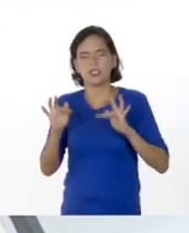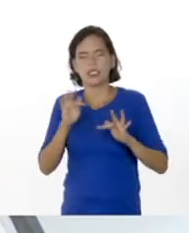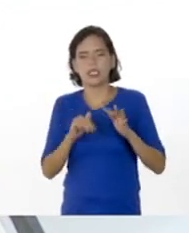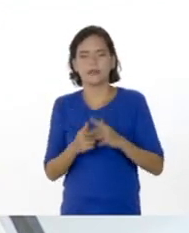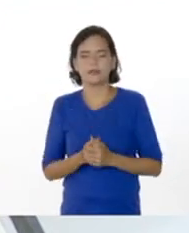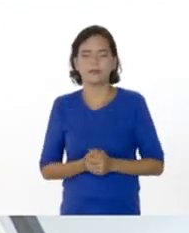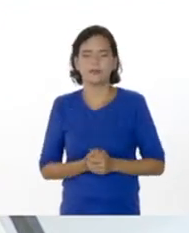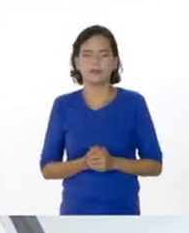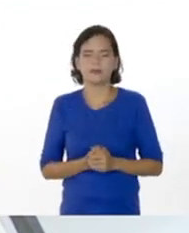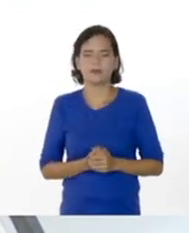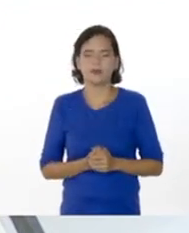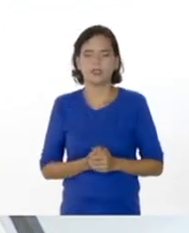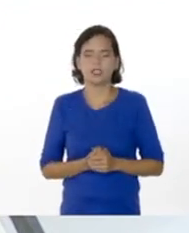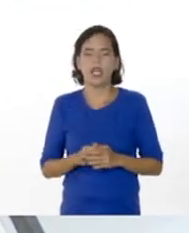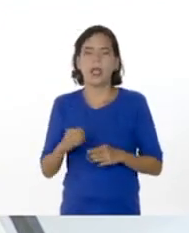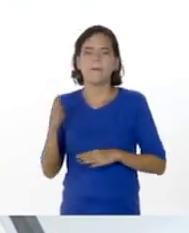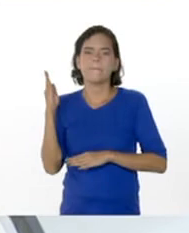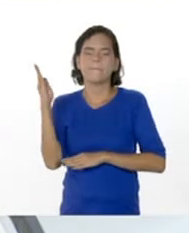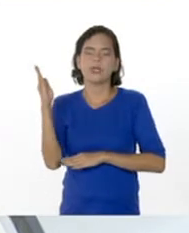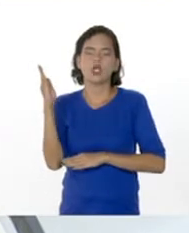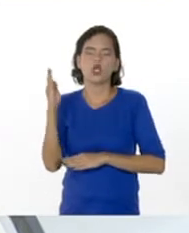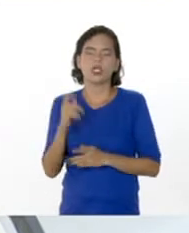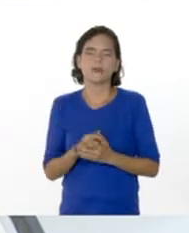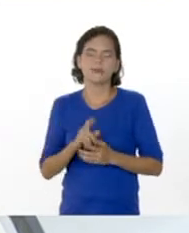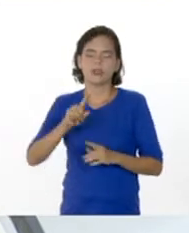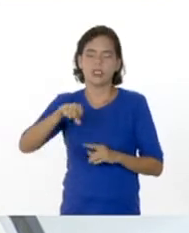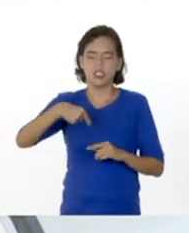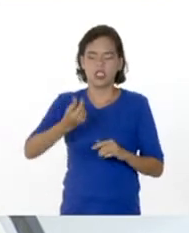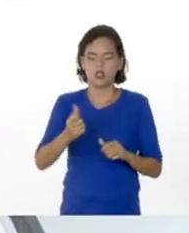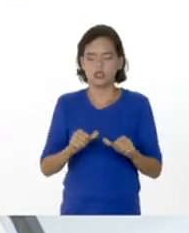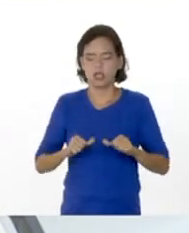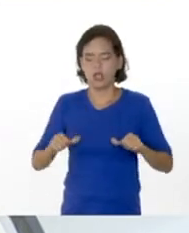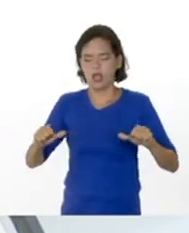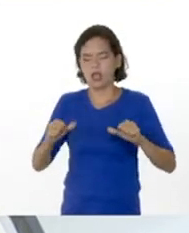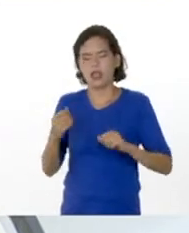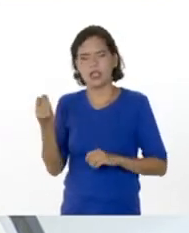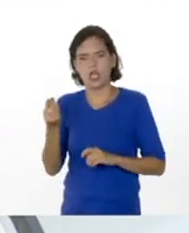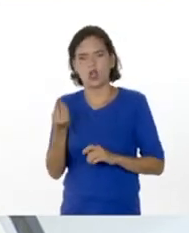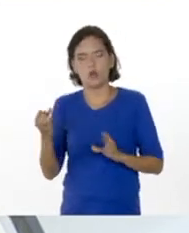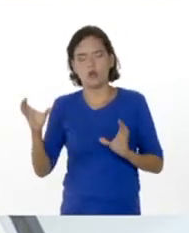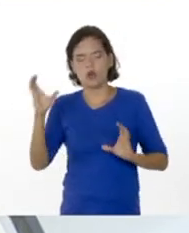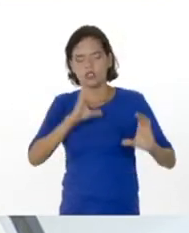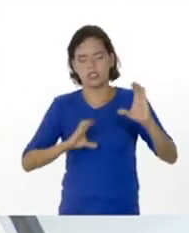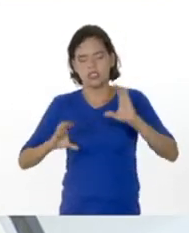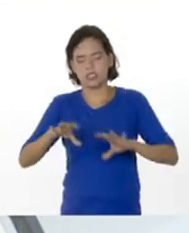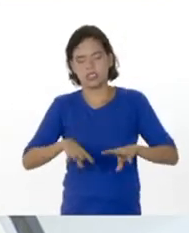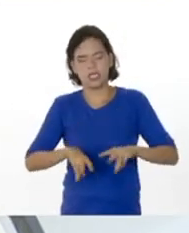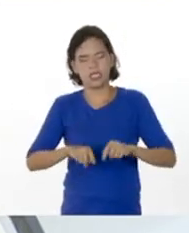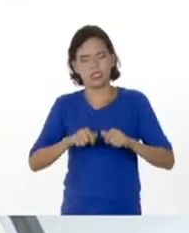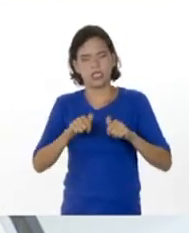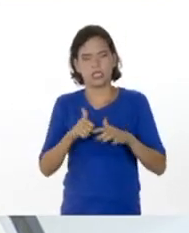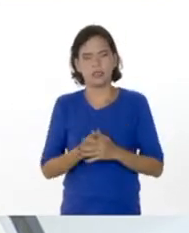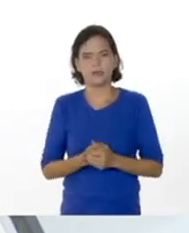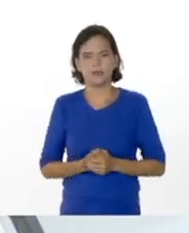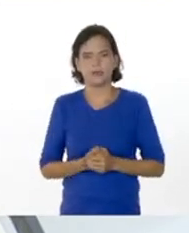física, como estamos hablando ahorita, biología y otras áreas como ciencias de la tierra,